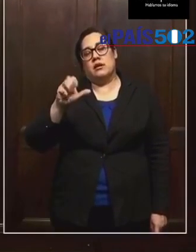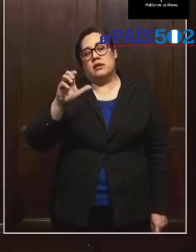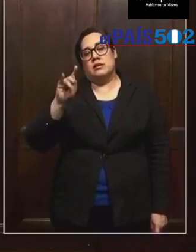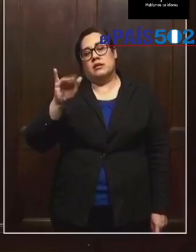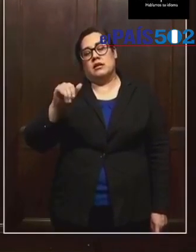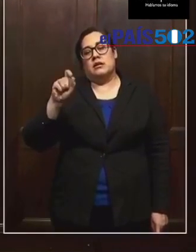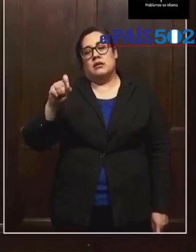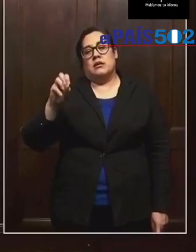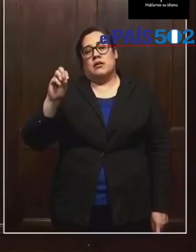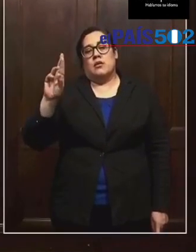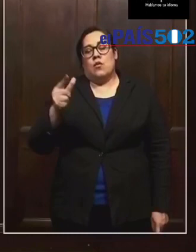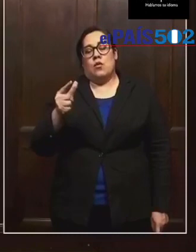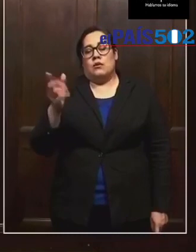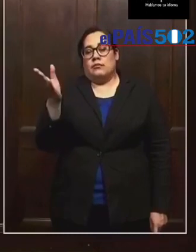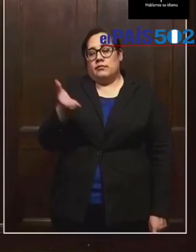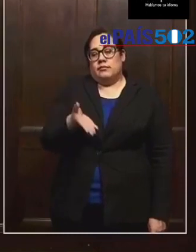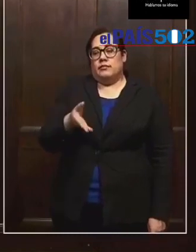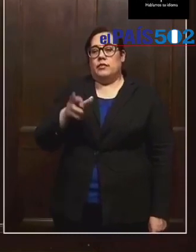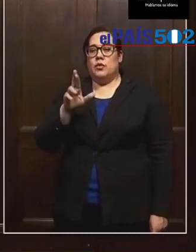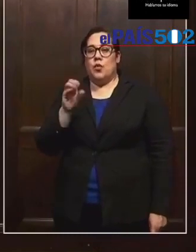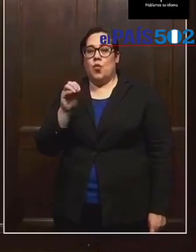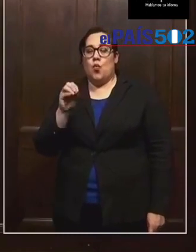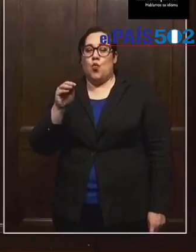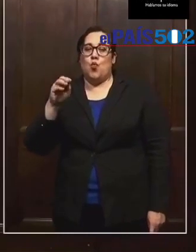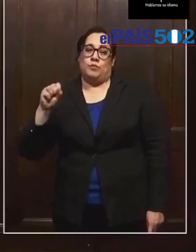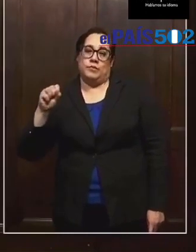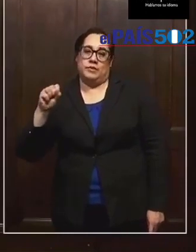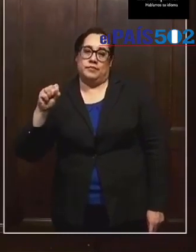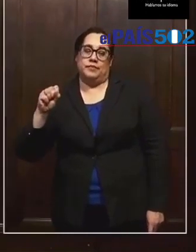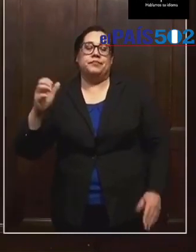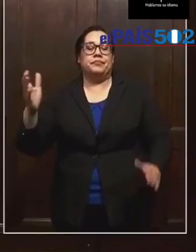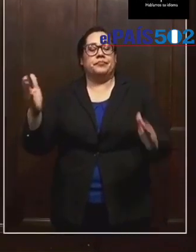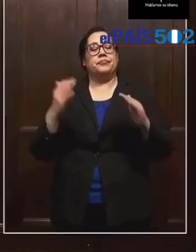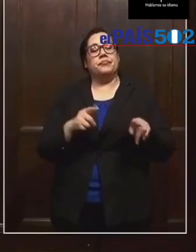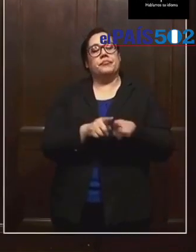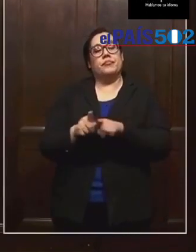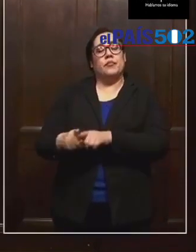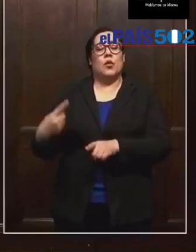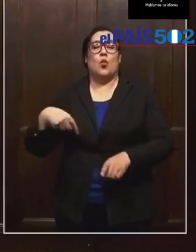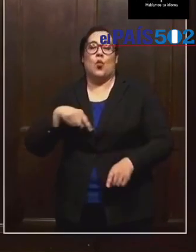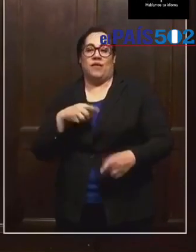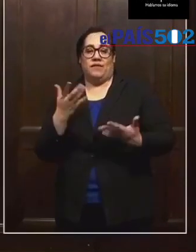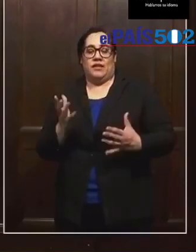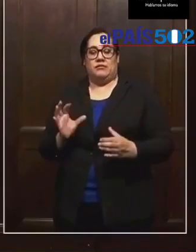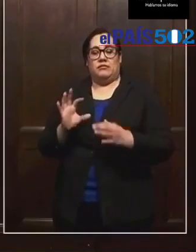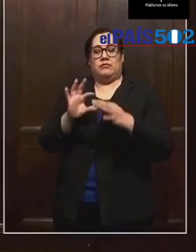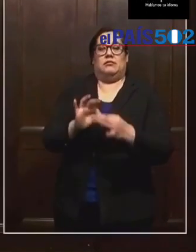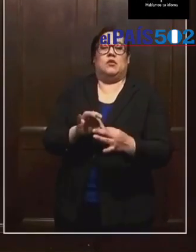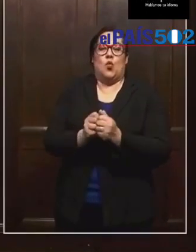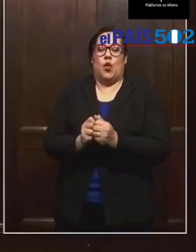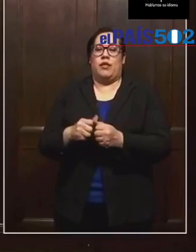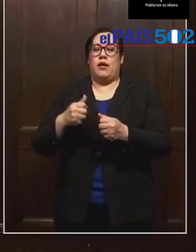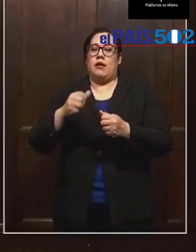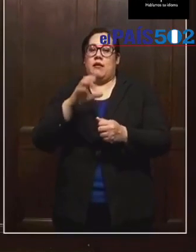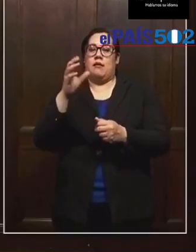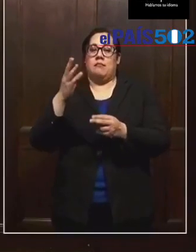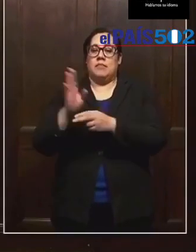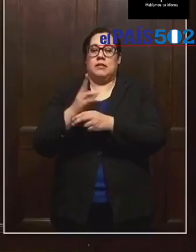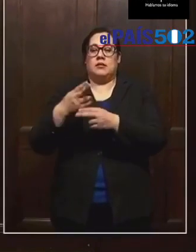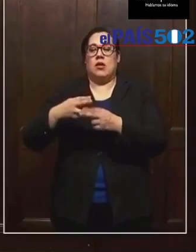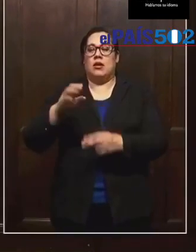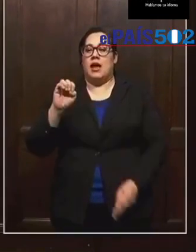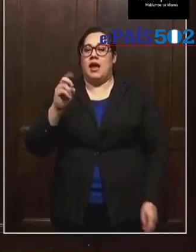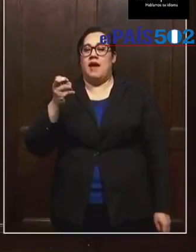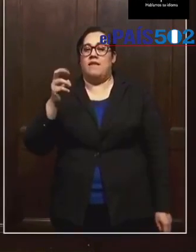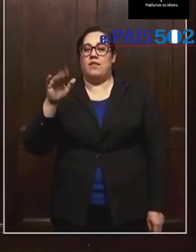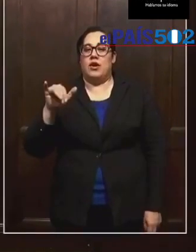.rooms. Además, nos hemos unido con Everytable para preparar